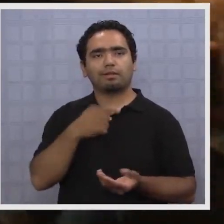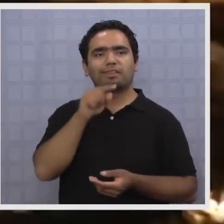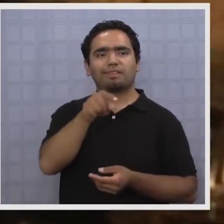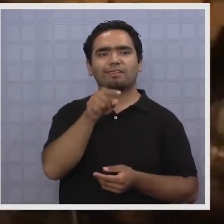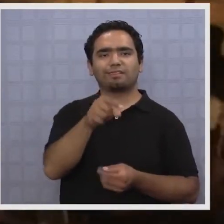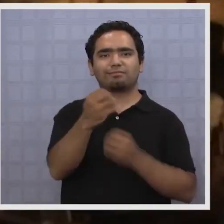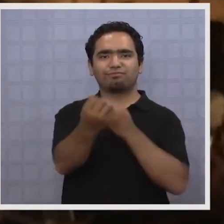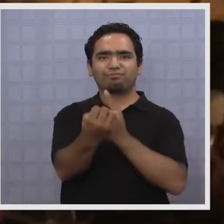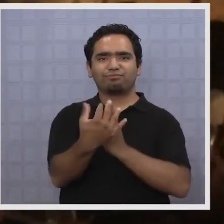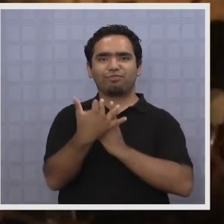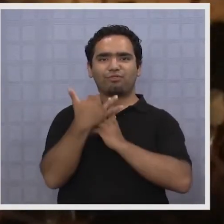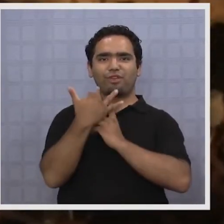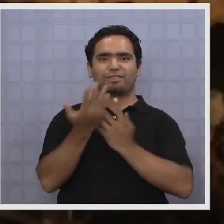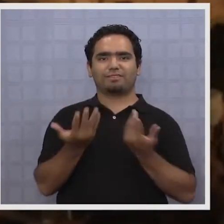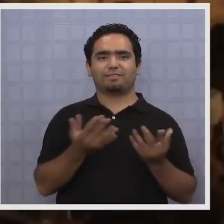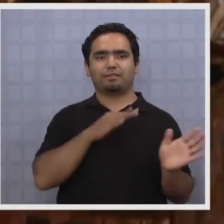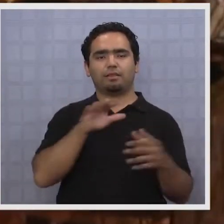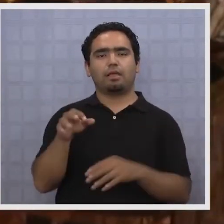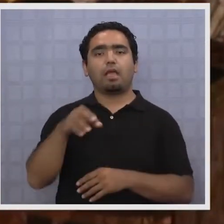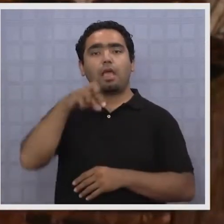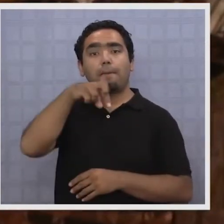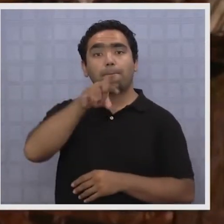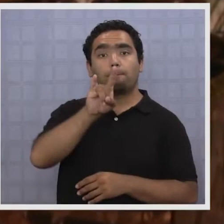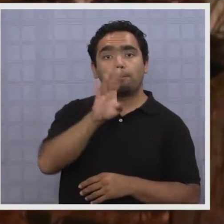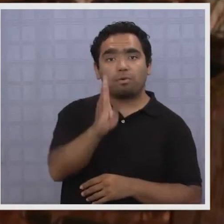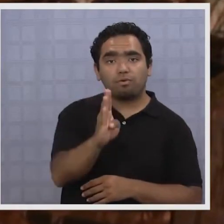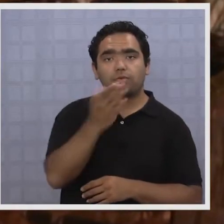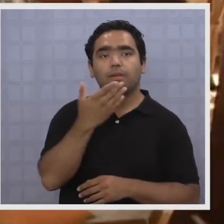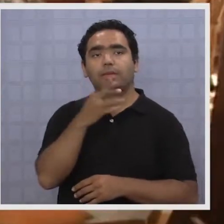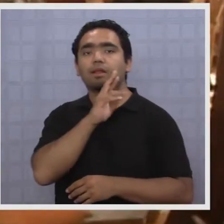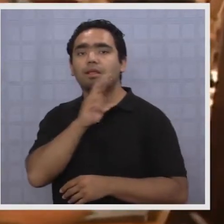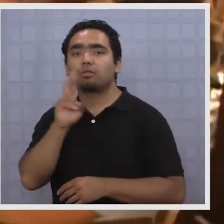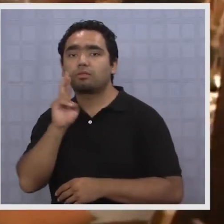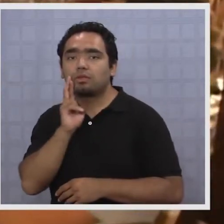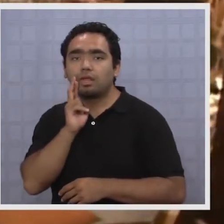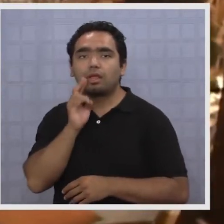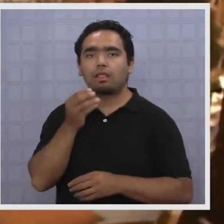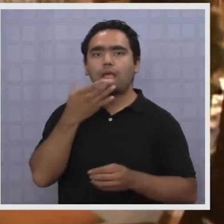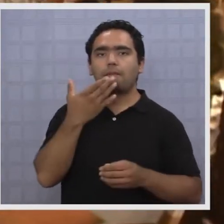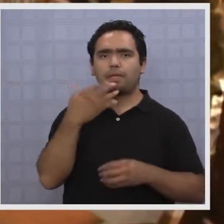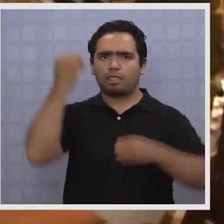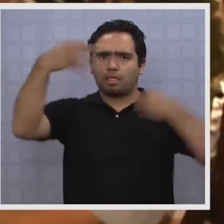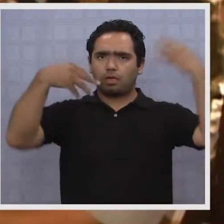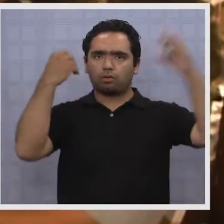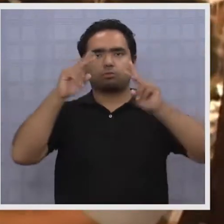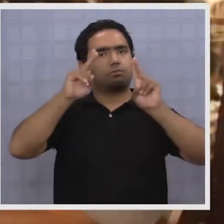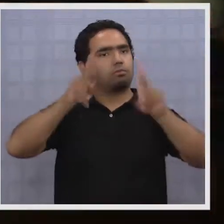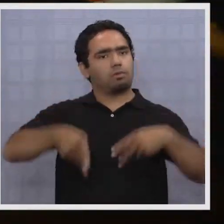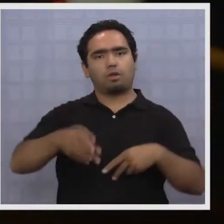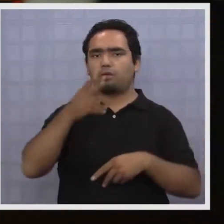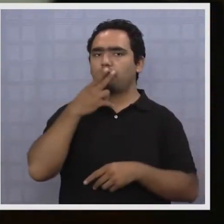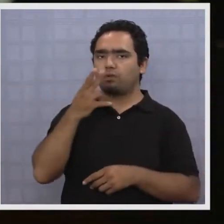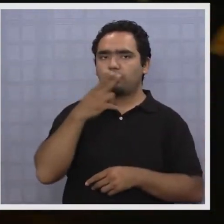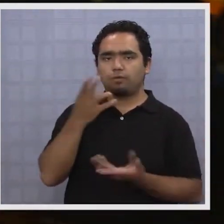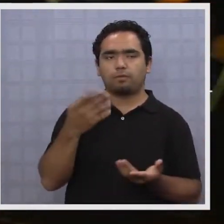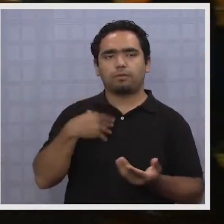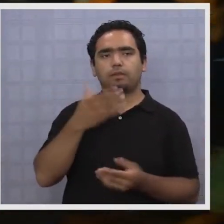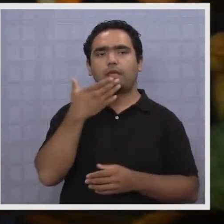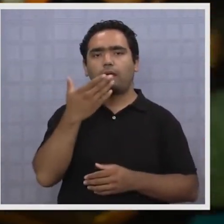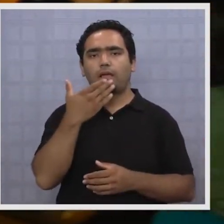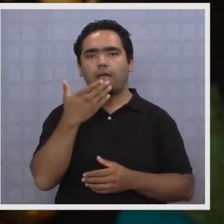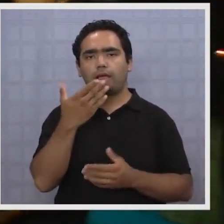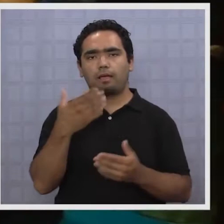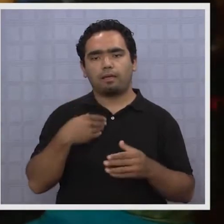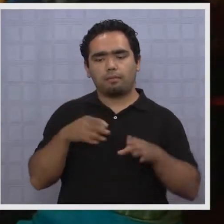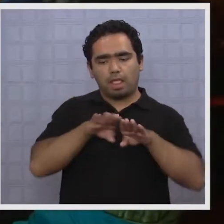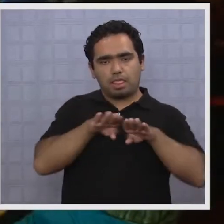propaganda indirecta. En sitios como pubs, restaurantes y discoteques, se prohibirá fumar, incluidas las terrazas que estén pegadas a estos